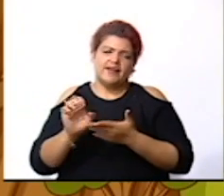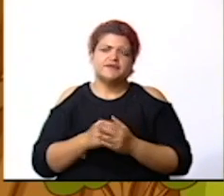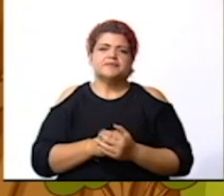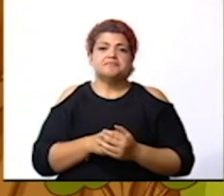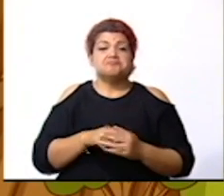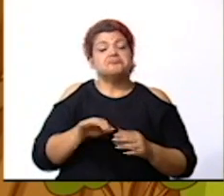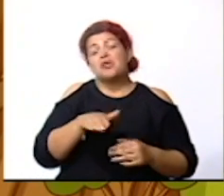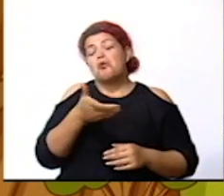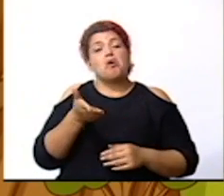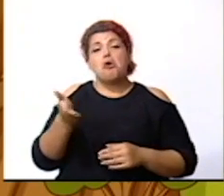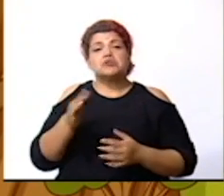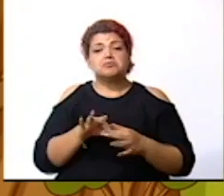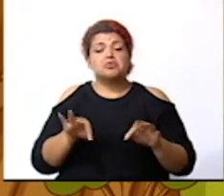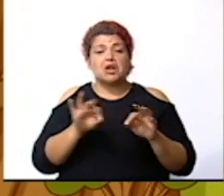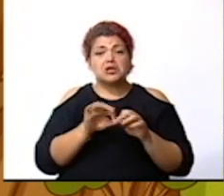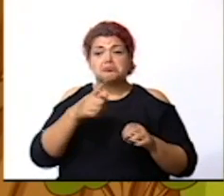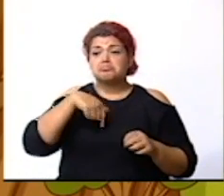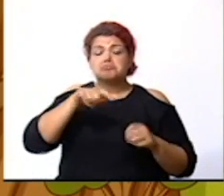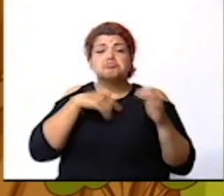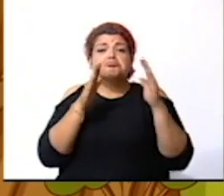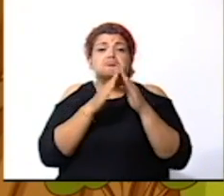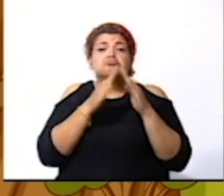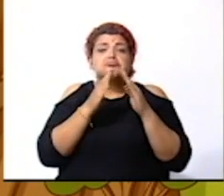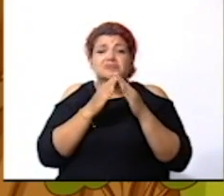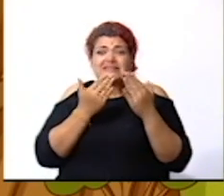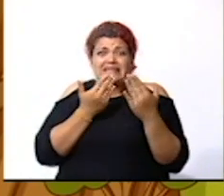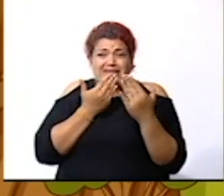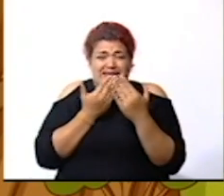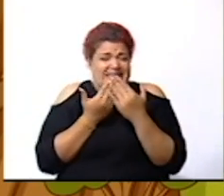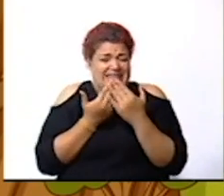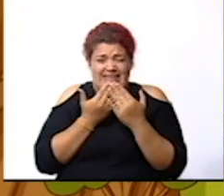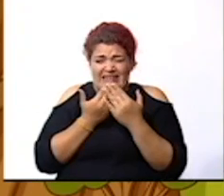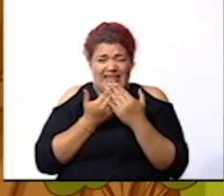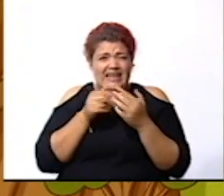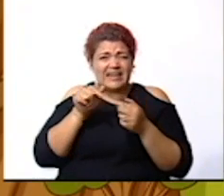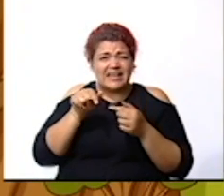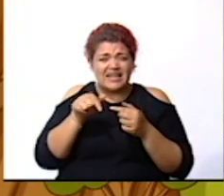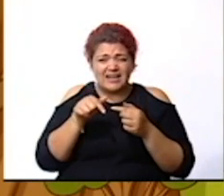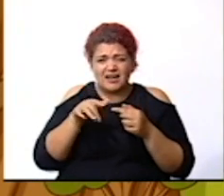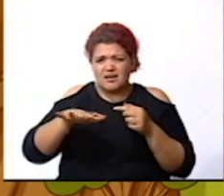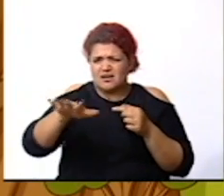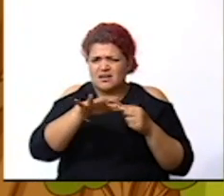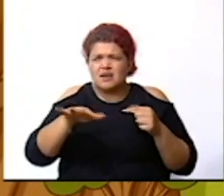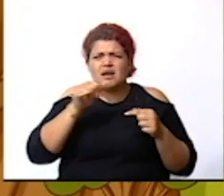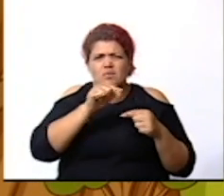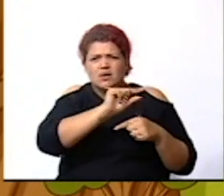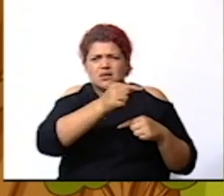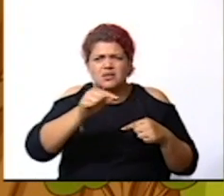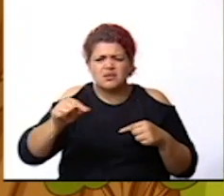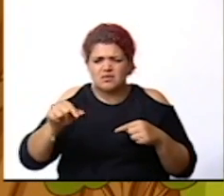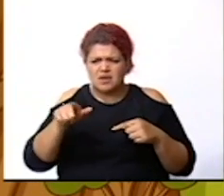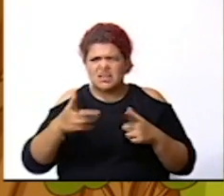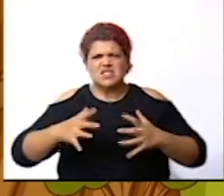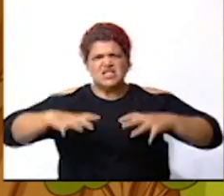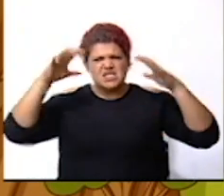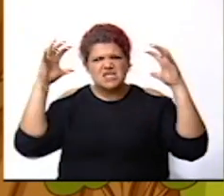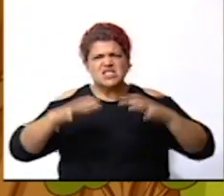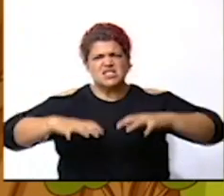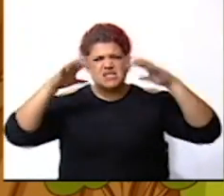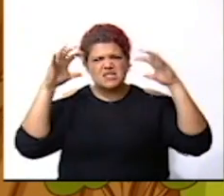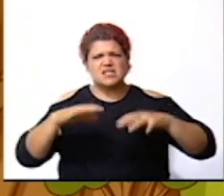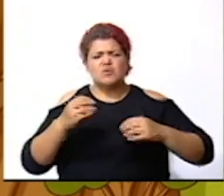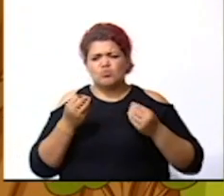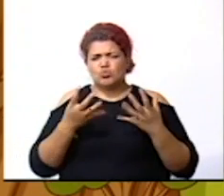importante si vivimos muy cerca de un lago o de un río y está lloviendo mucho